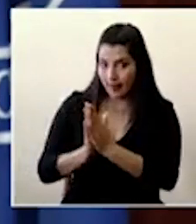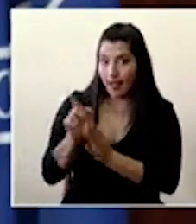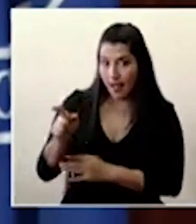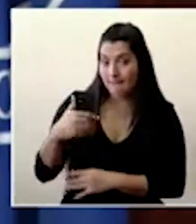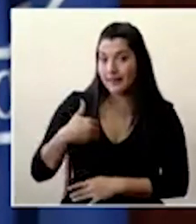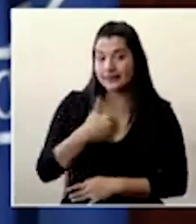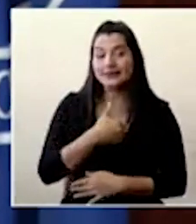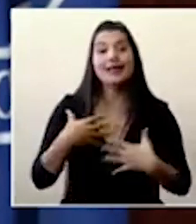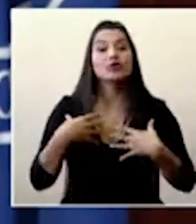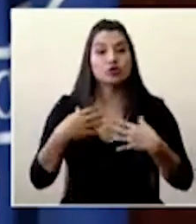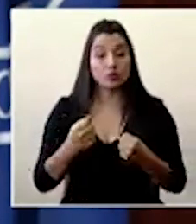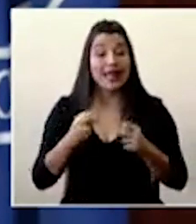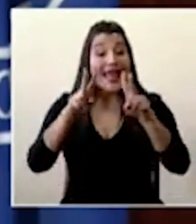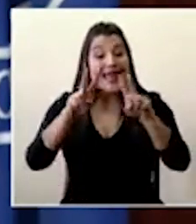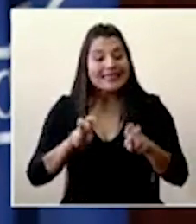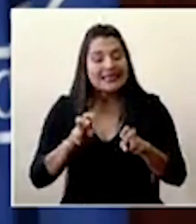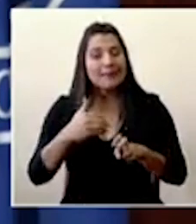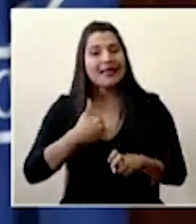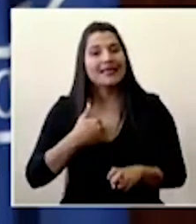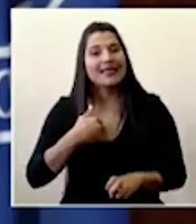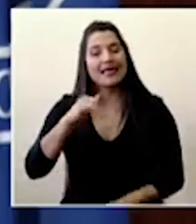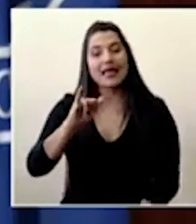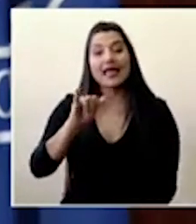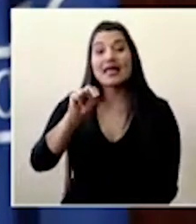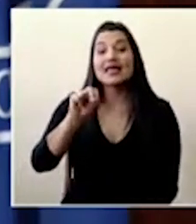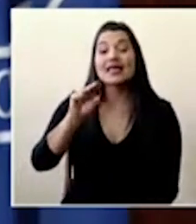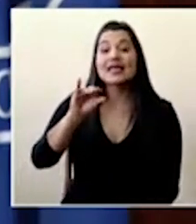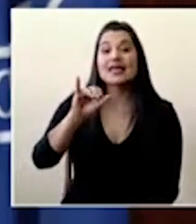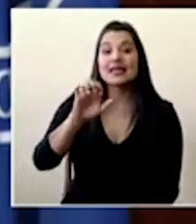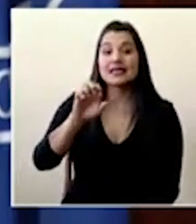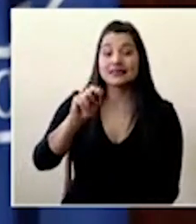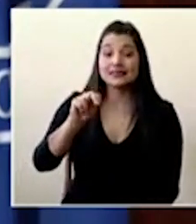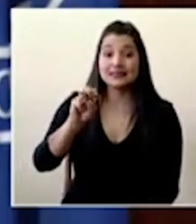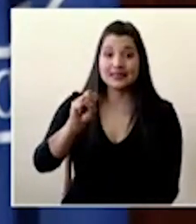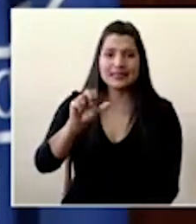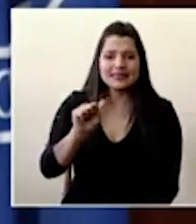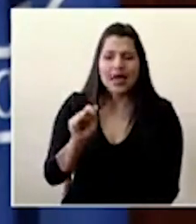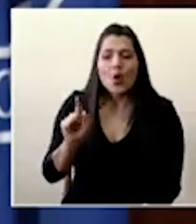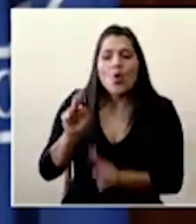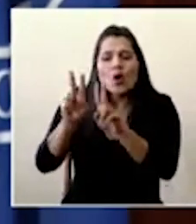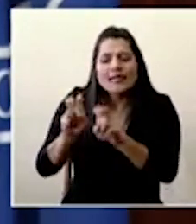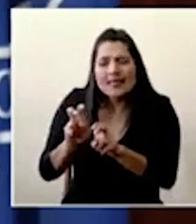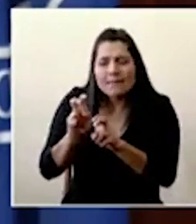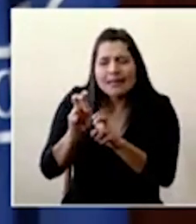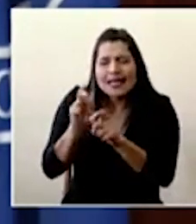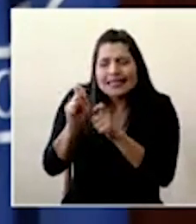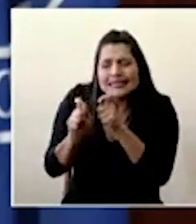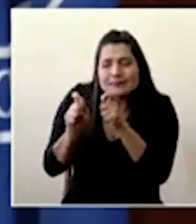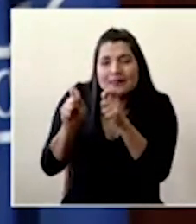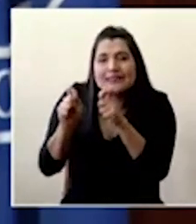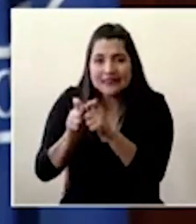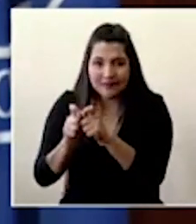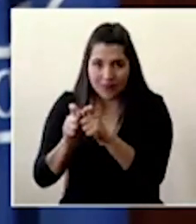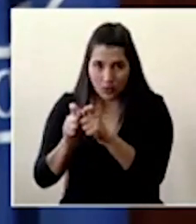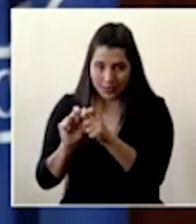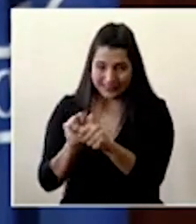es una prueba específica que sigue un protocolo, que es un protocolo de Berlín. No es la misma prueba. Sin embargo, sí se han